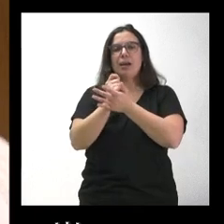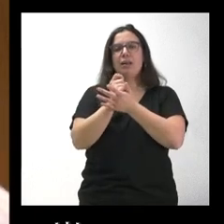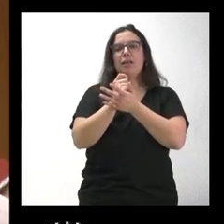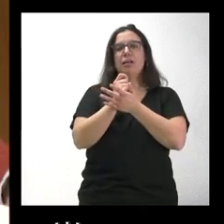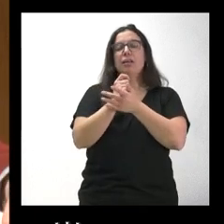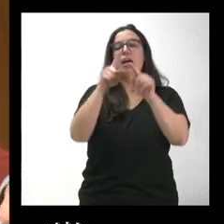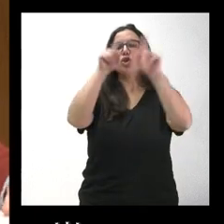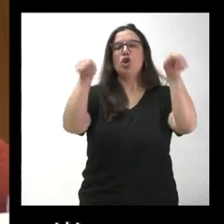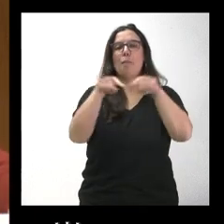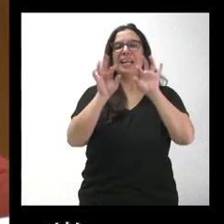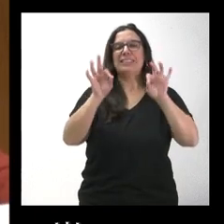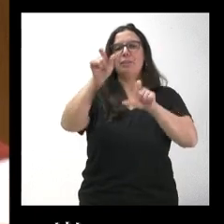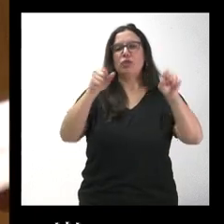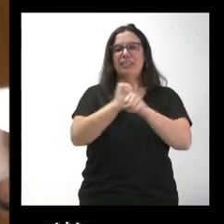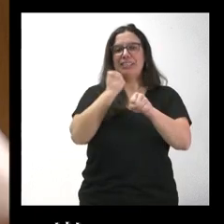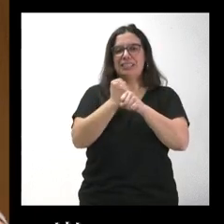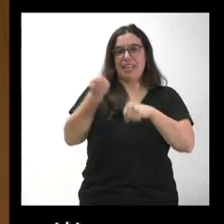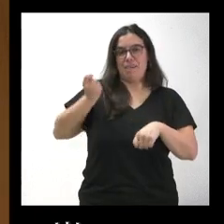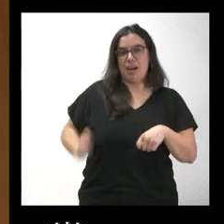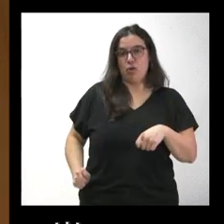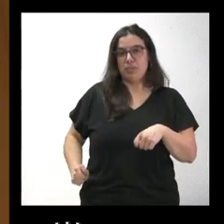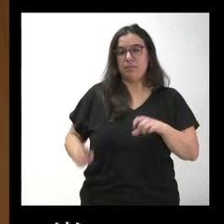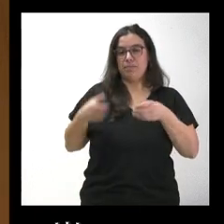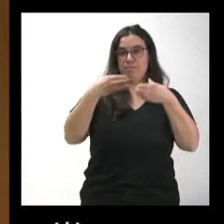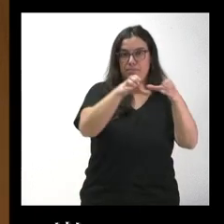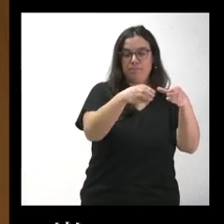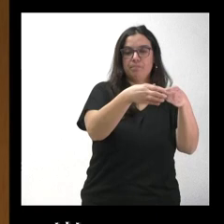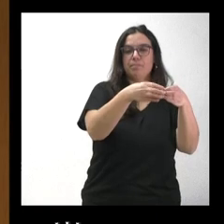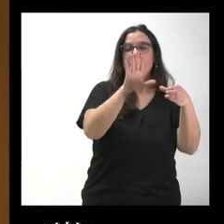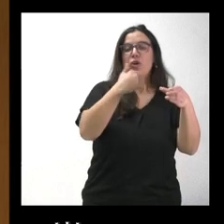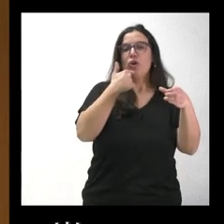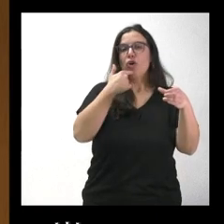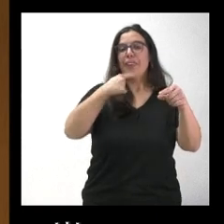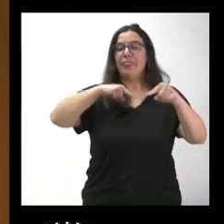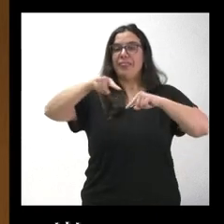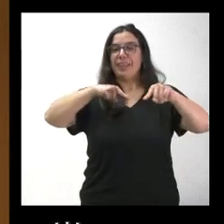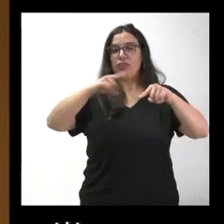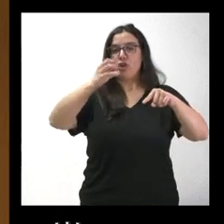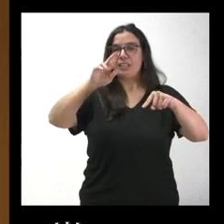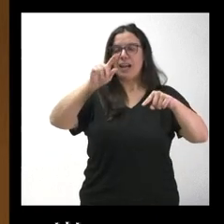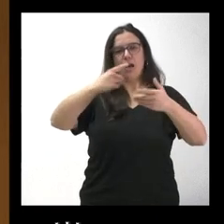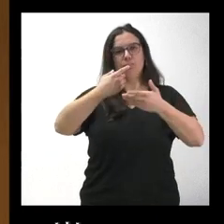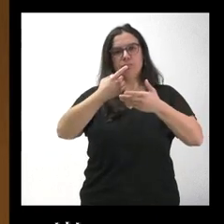trabajadores y excluyen, parece, entiendo que se refieren al director del SERLA.